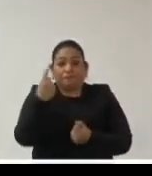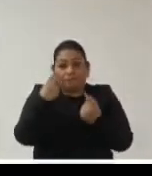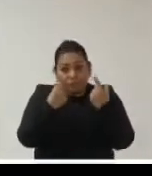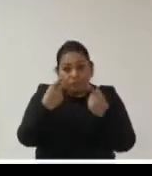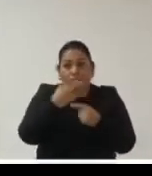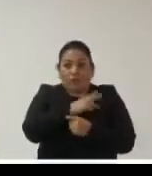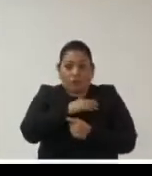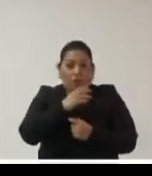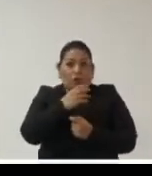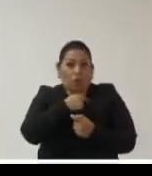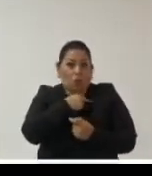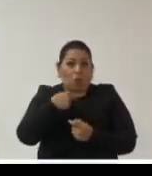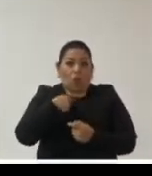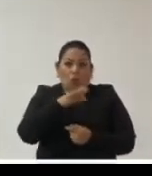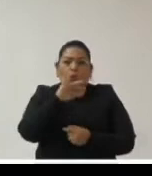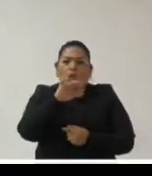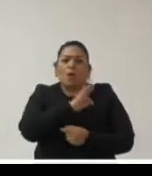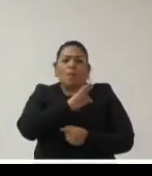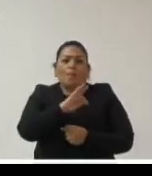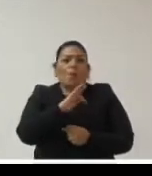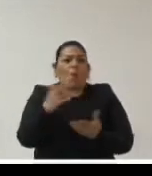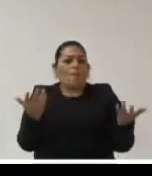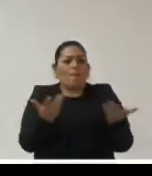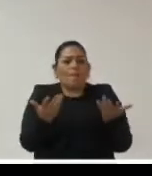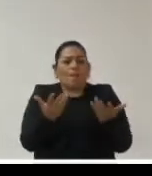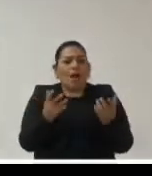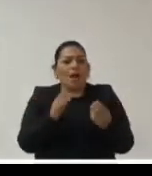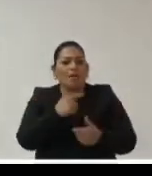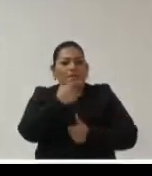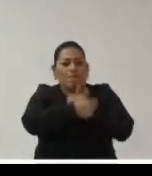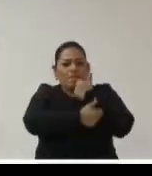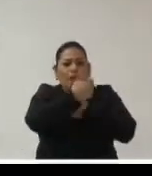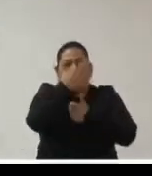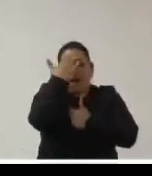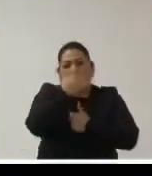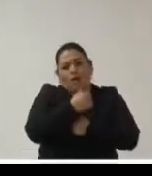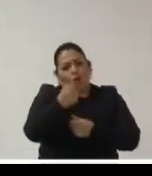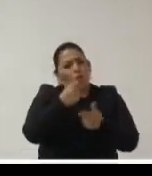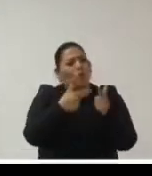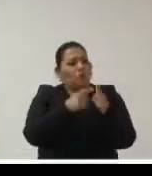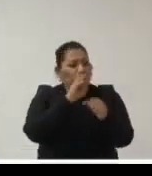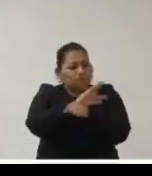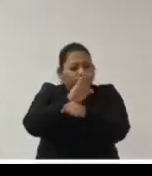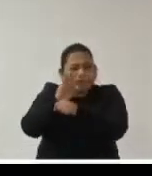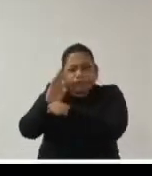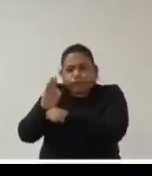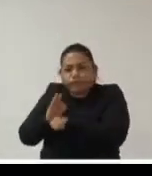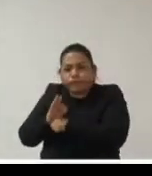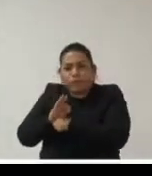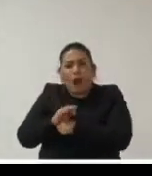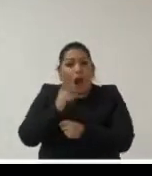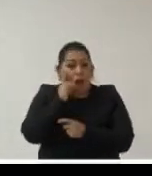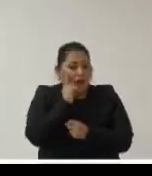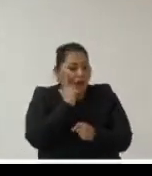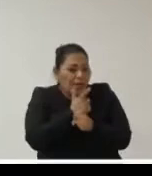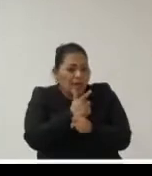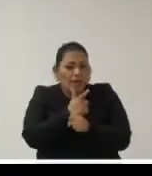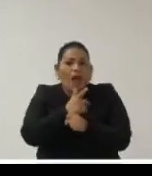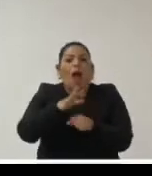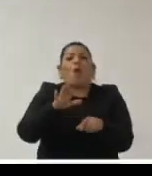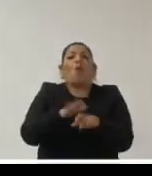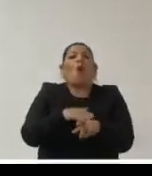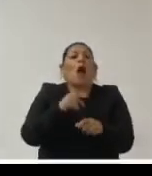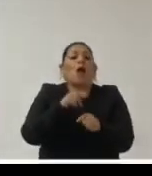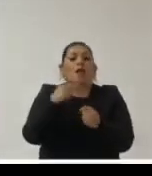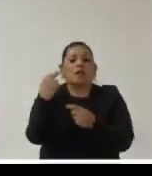garantes podemos hacer ahí cuando tenemos además competencias fiscalizadoras es justamente poner foco en aquellos temas de interés